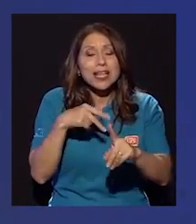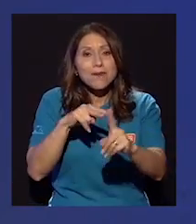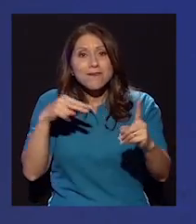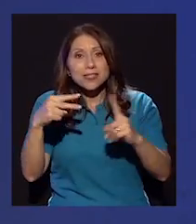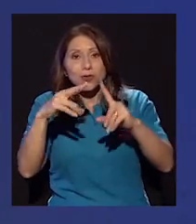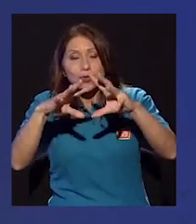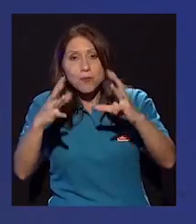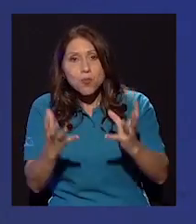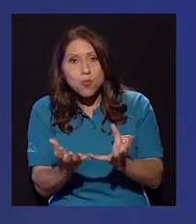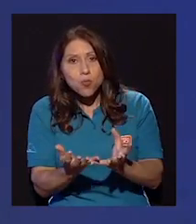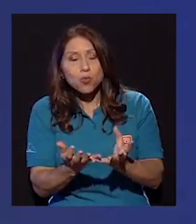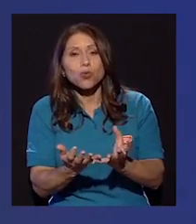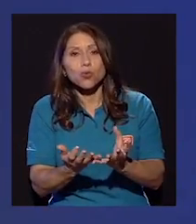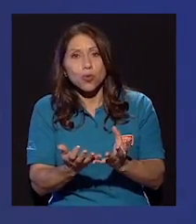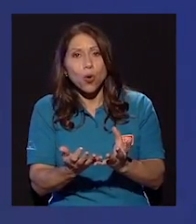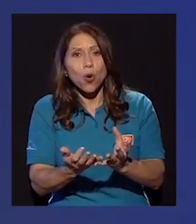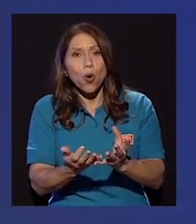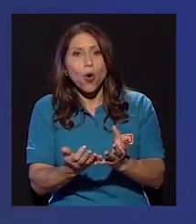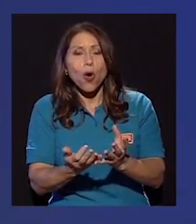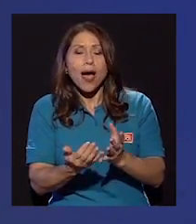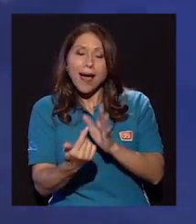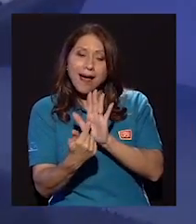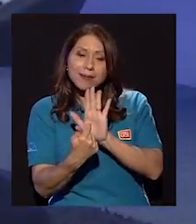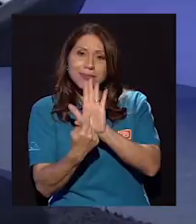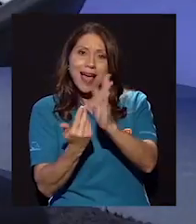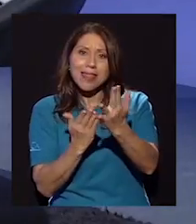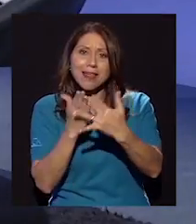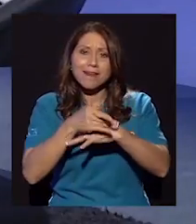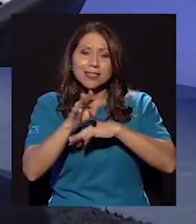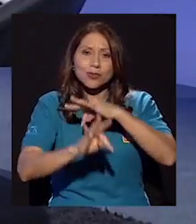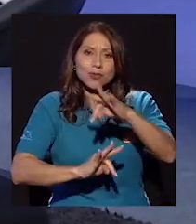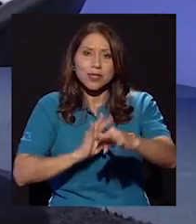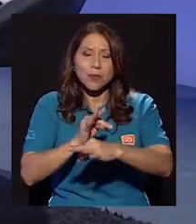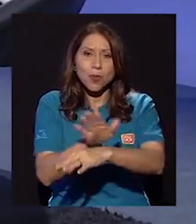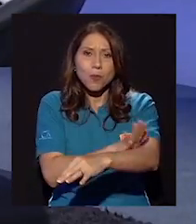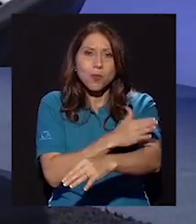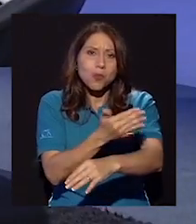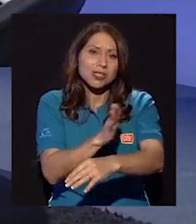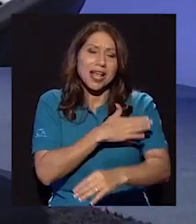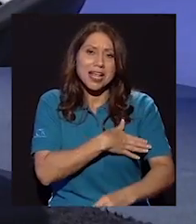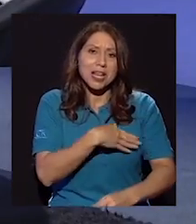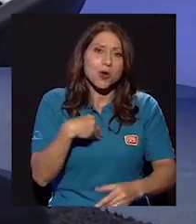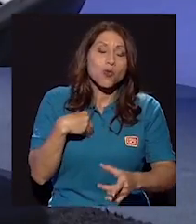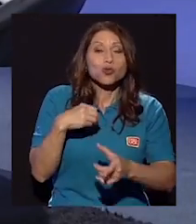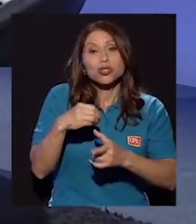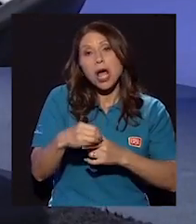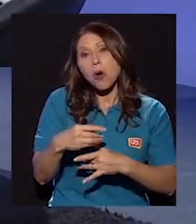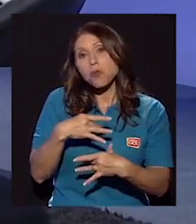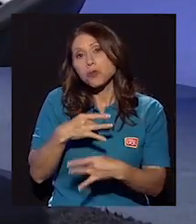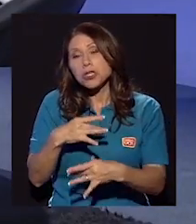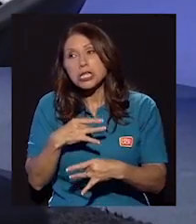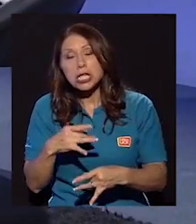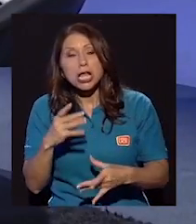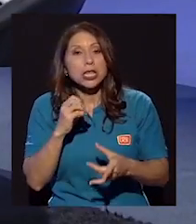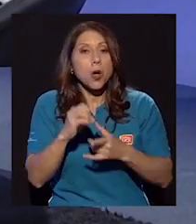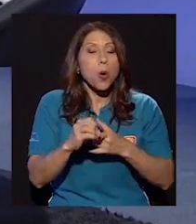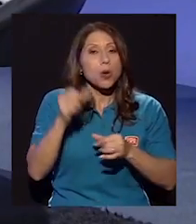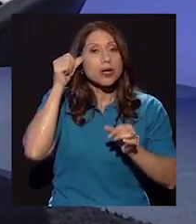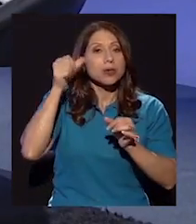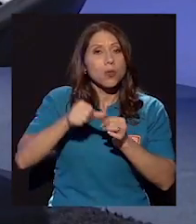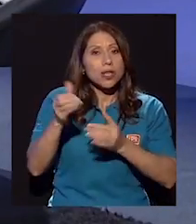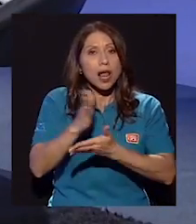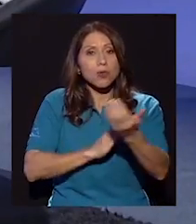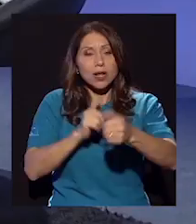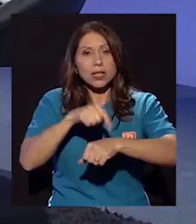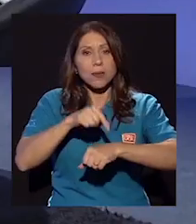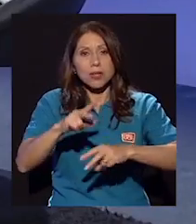reflejada a través de un tipo de música que le gusta o que le resulta interesante o que le recuerda alguna